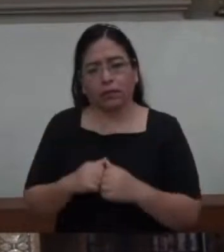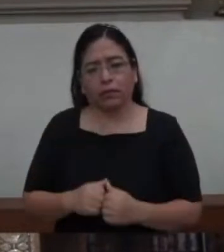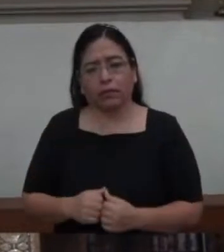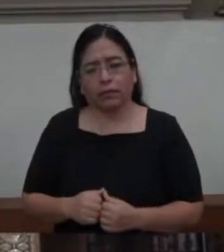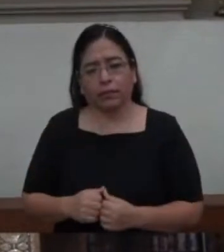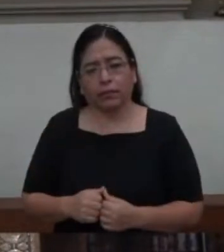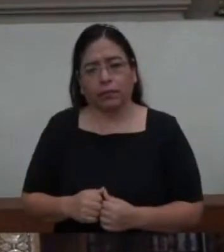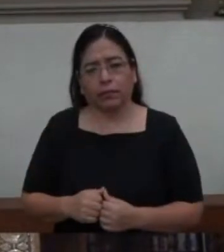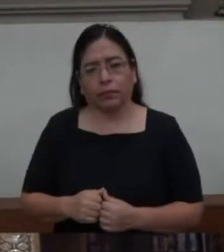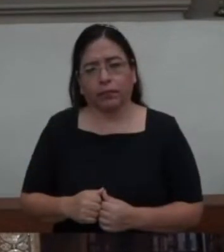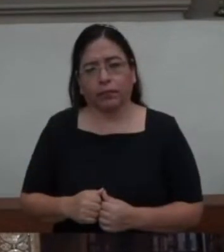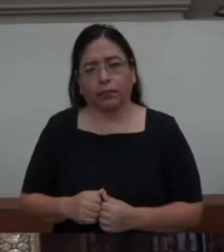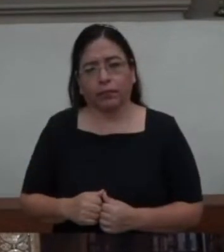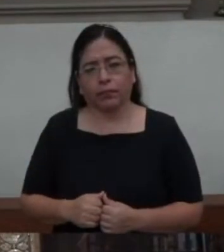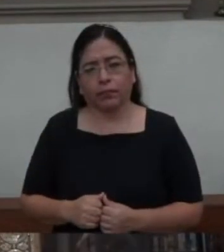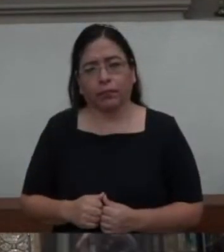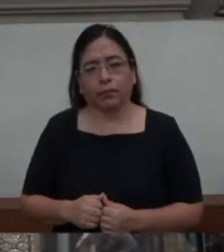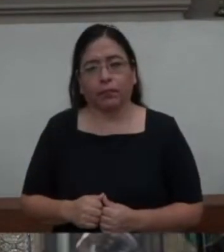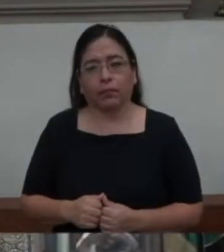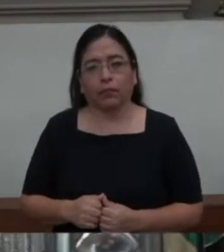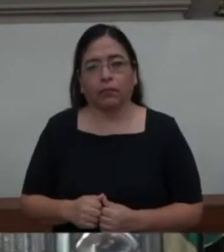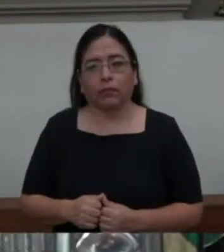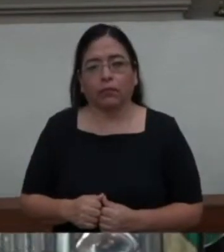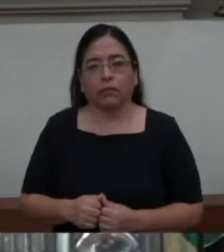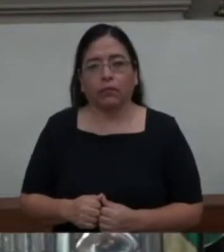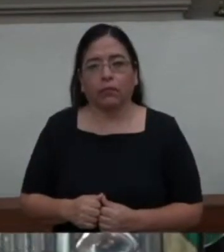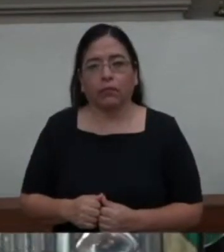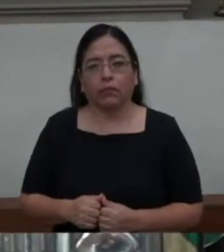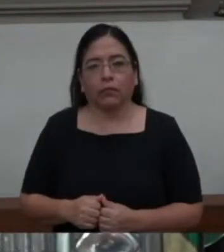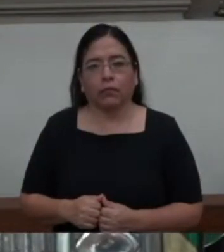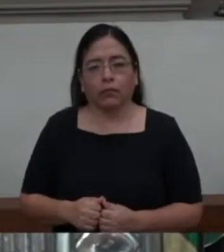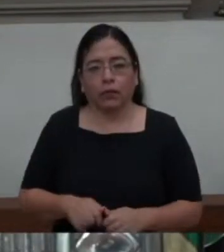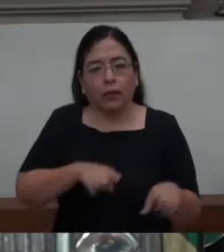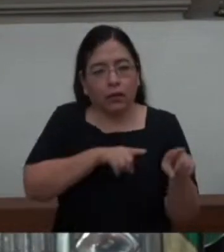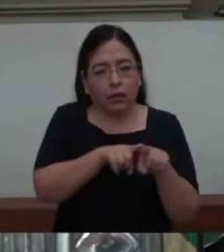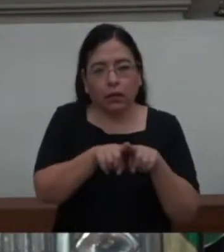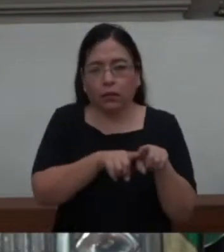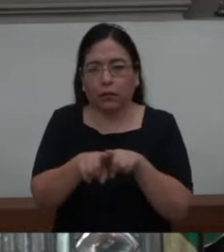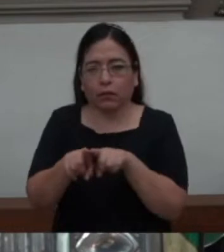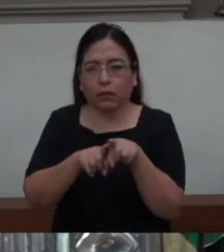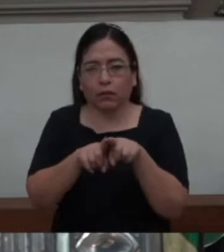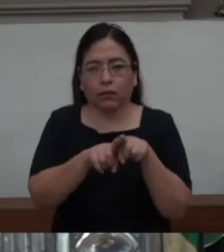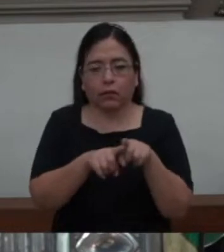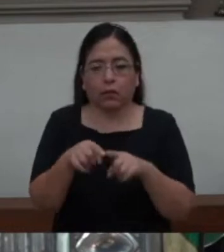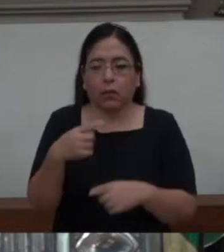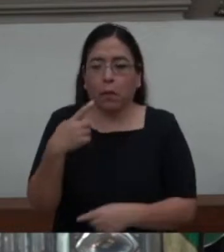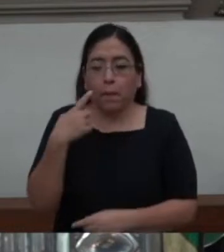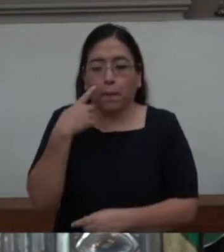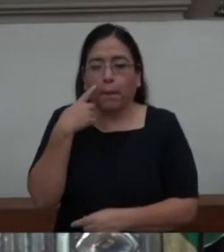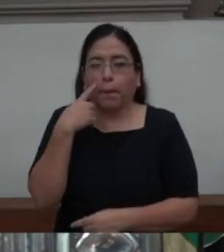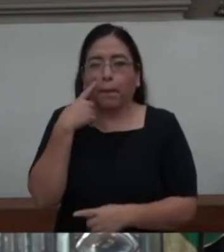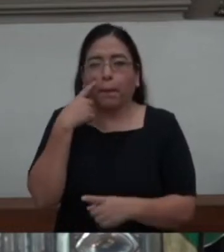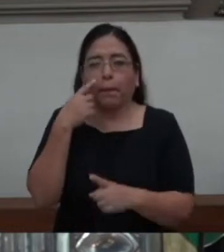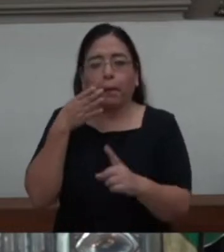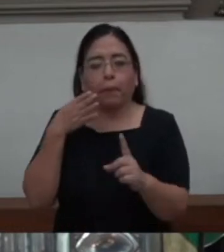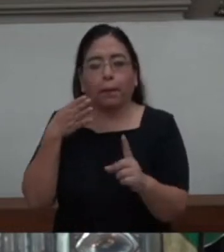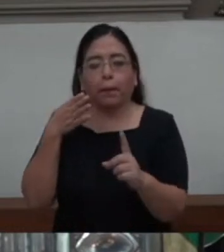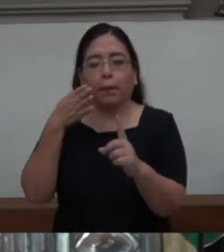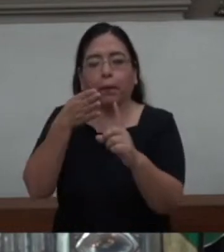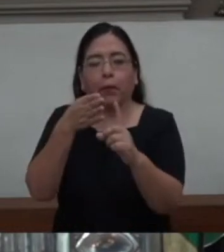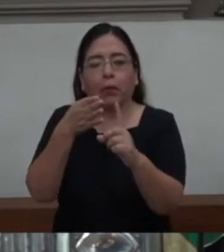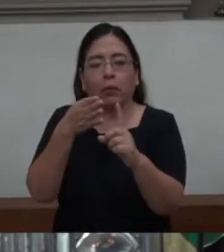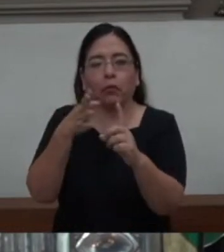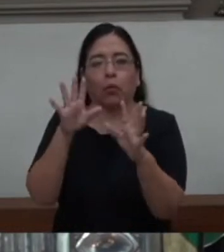Hermanos, continuamos mirando maravillosamente a